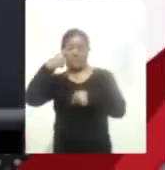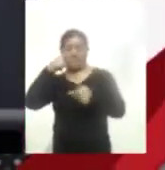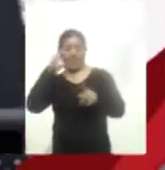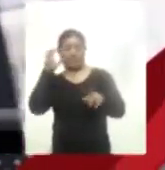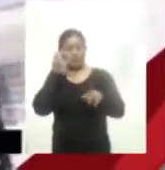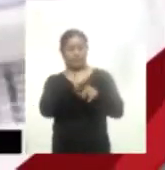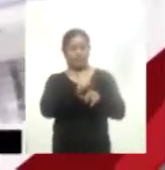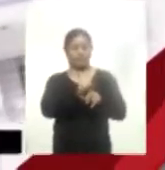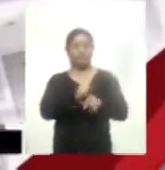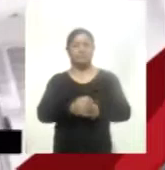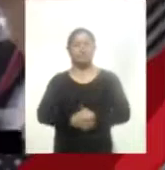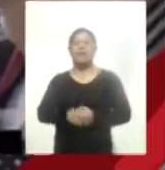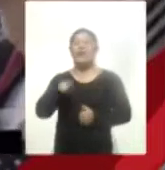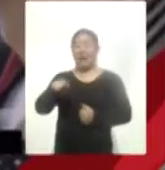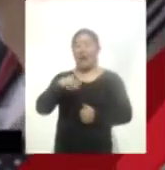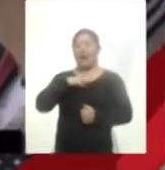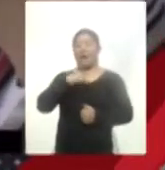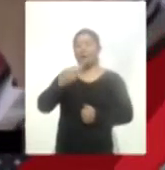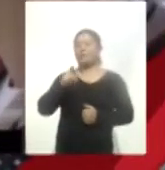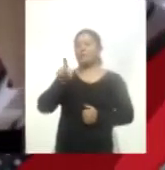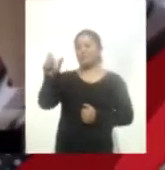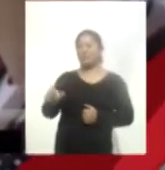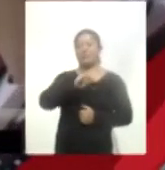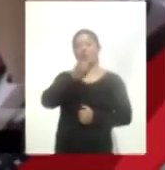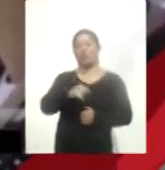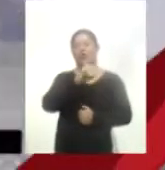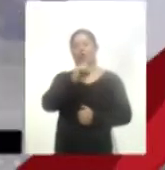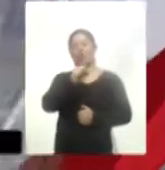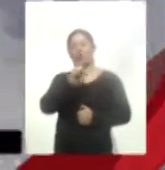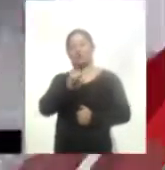en la cual aparece el nombre de José Juan Macías.